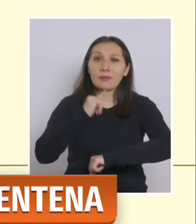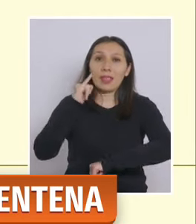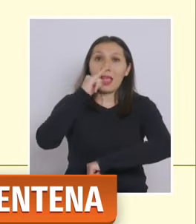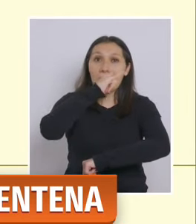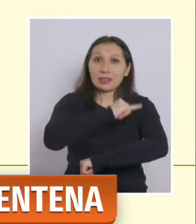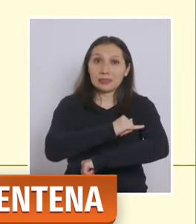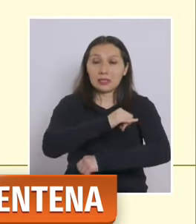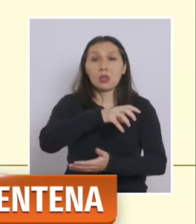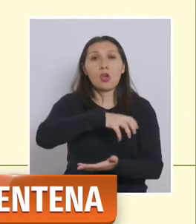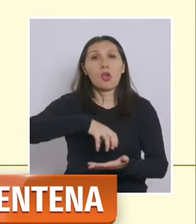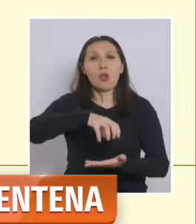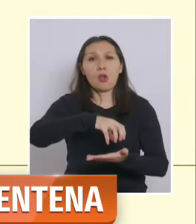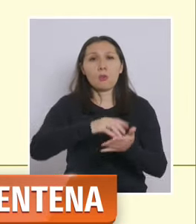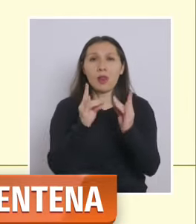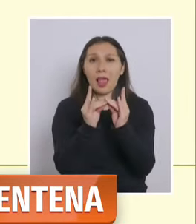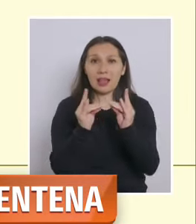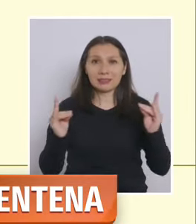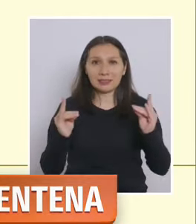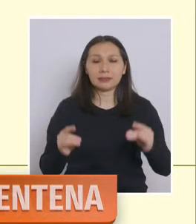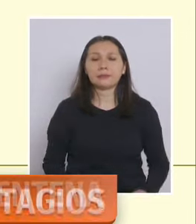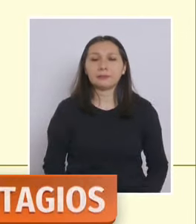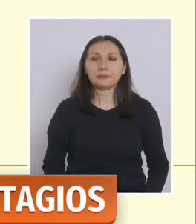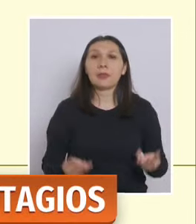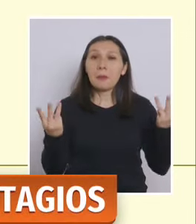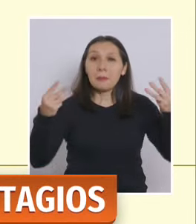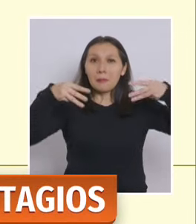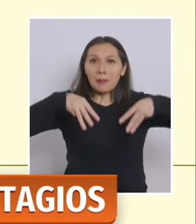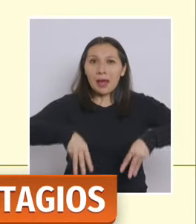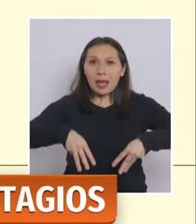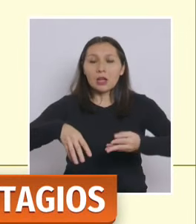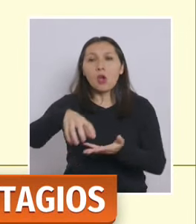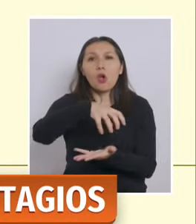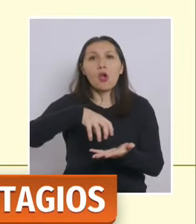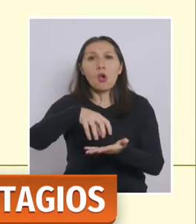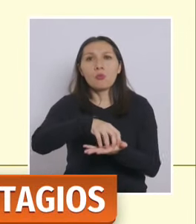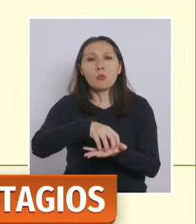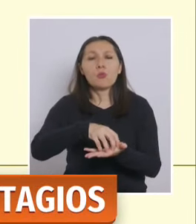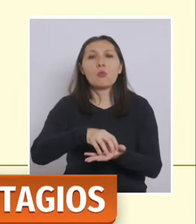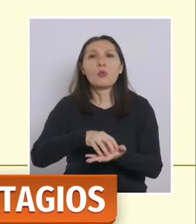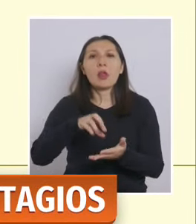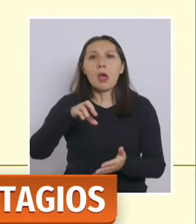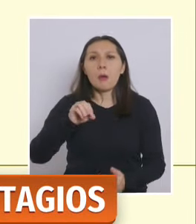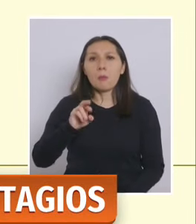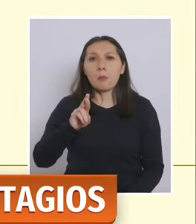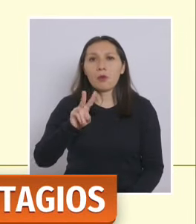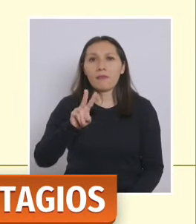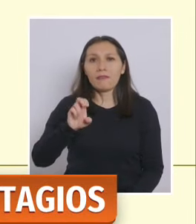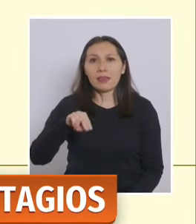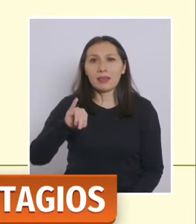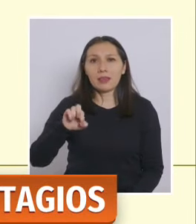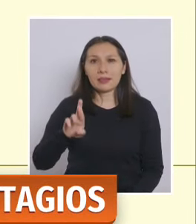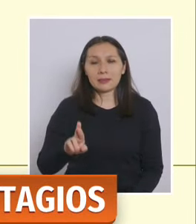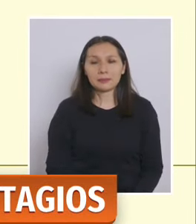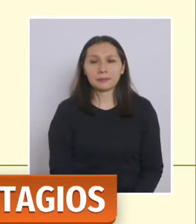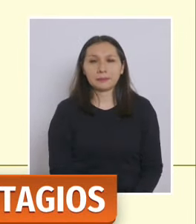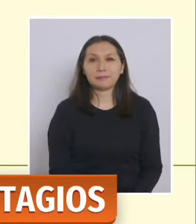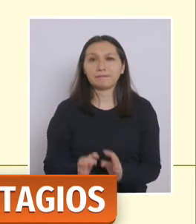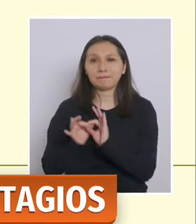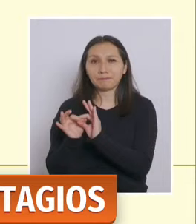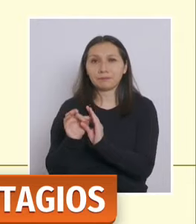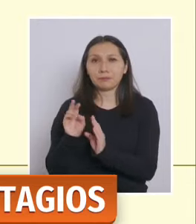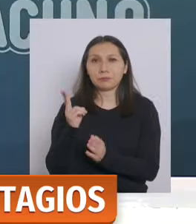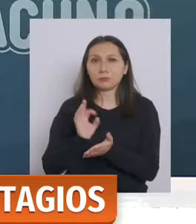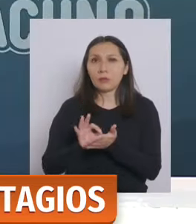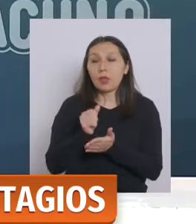Aysén y en Magallanes la comuna de Porvenir muchas gracias subsecretario